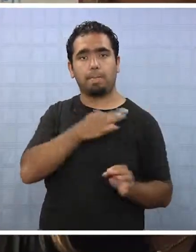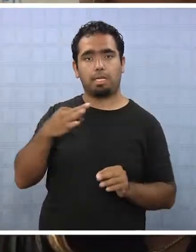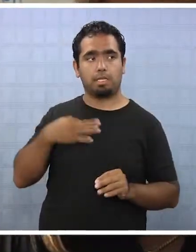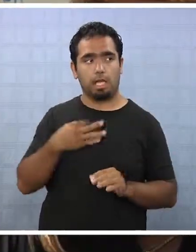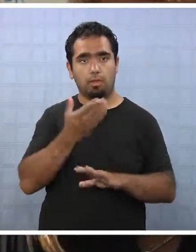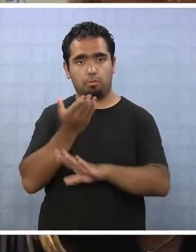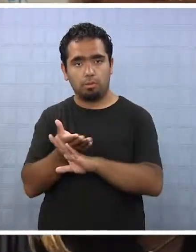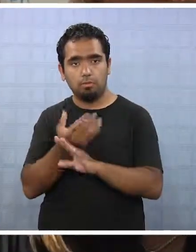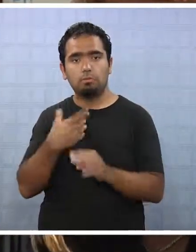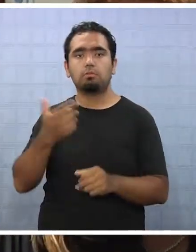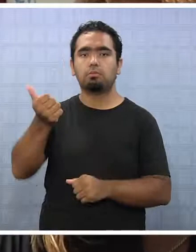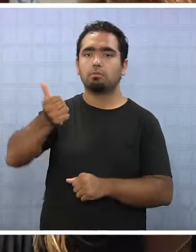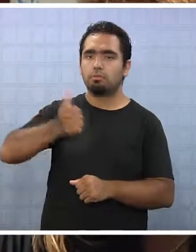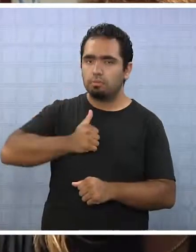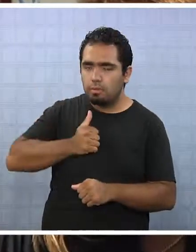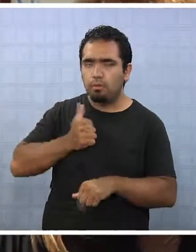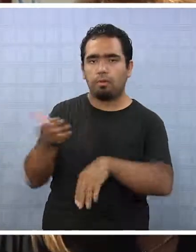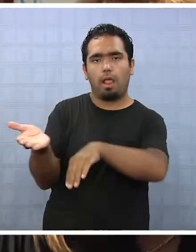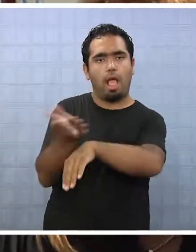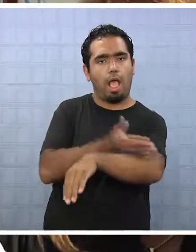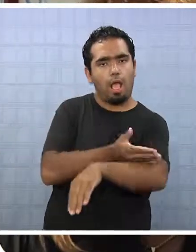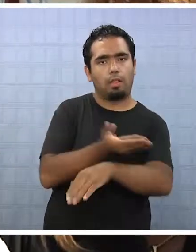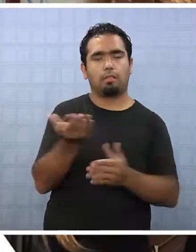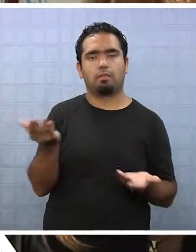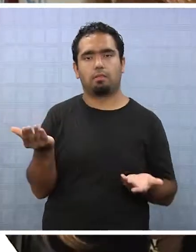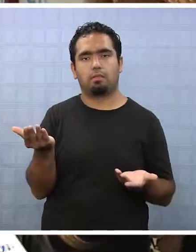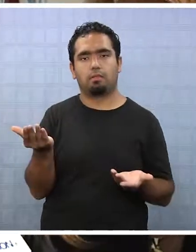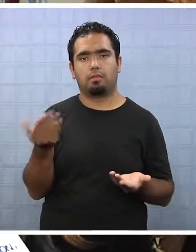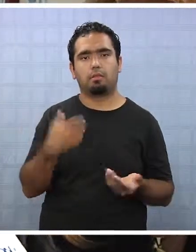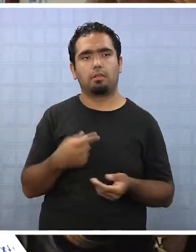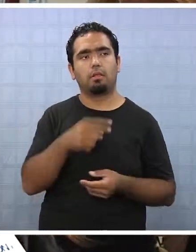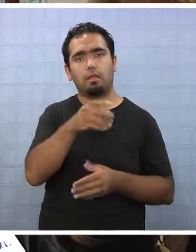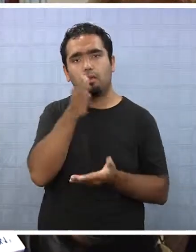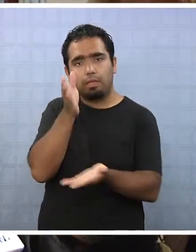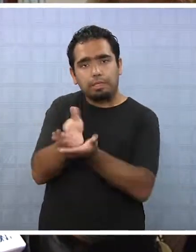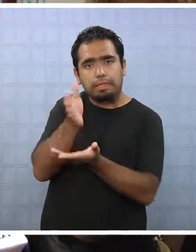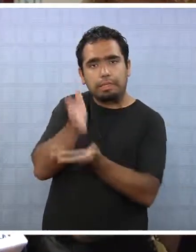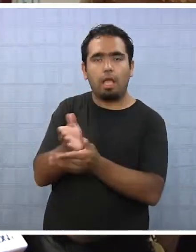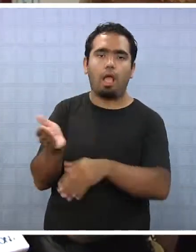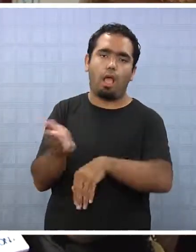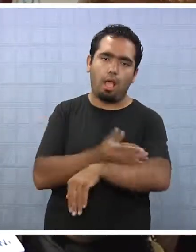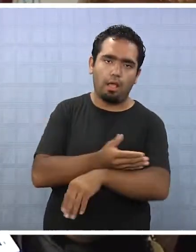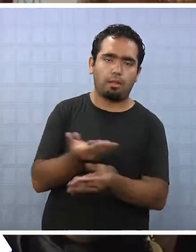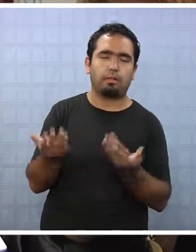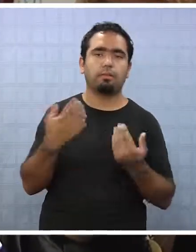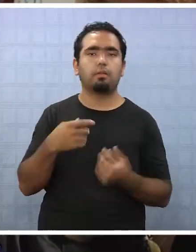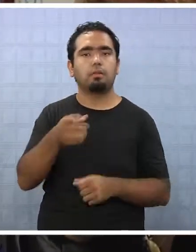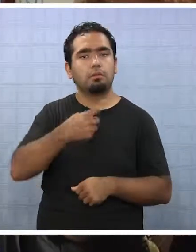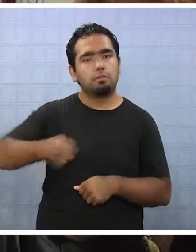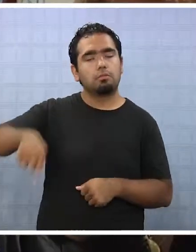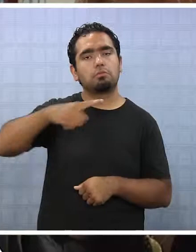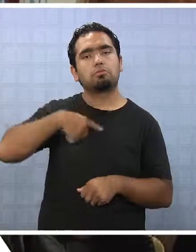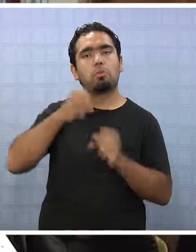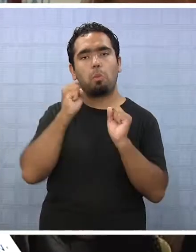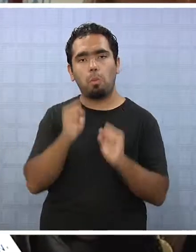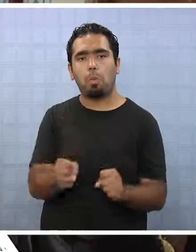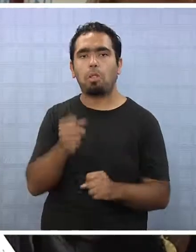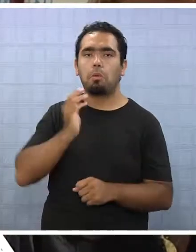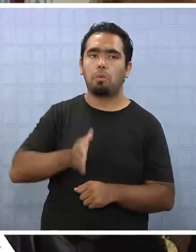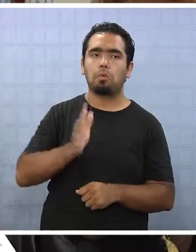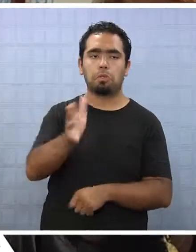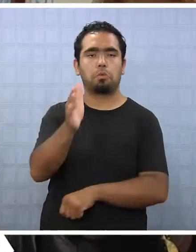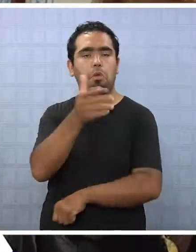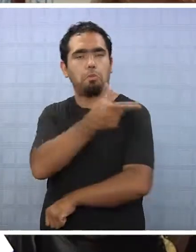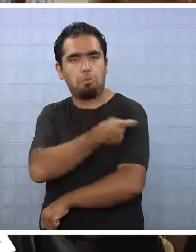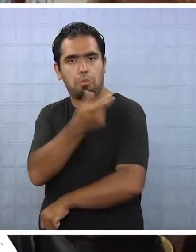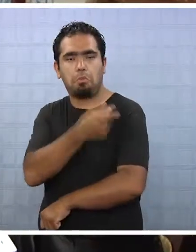dudas, estén cumplidas mucho, mucho antes de lo que ellos nos exigen. De tal manera que nosotros podamos seguir vacunando más,